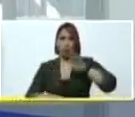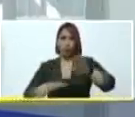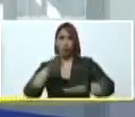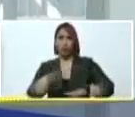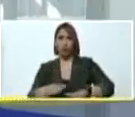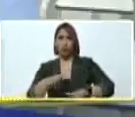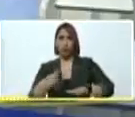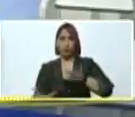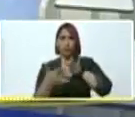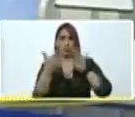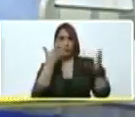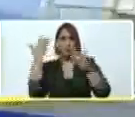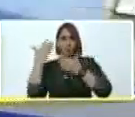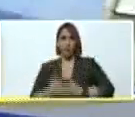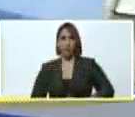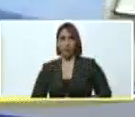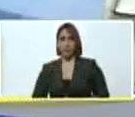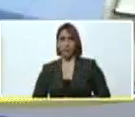Adelante, presidente.